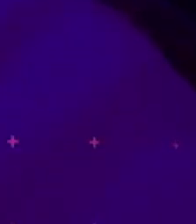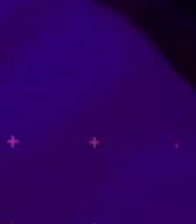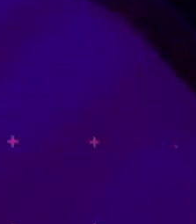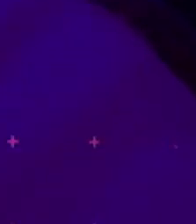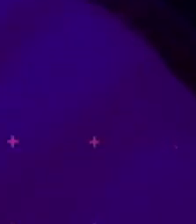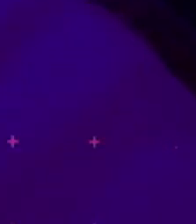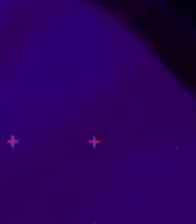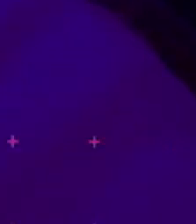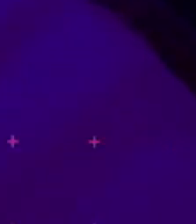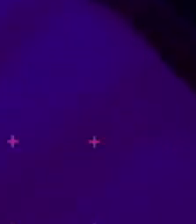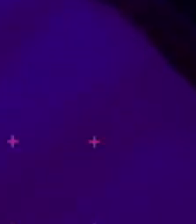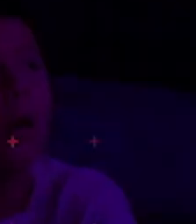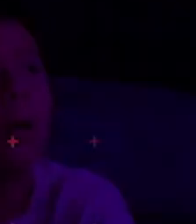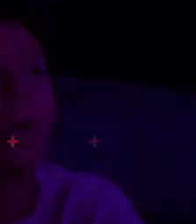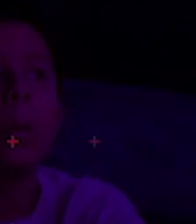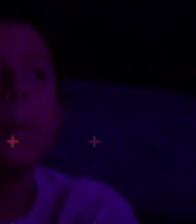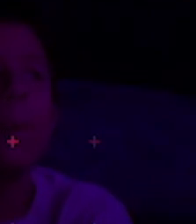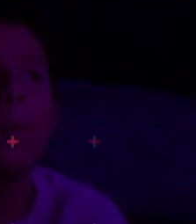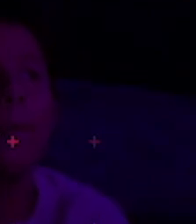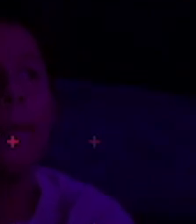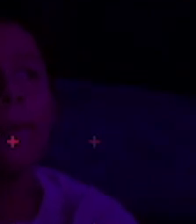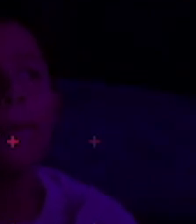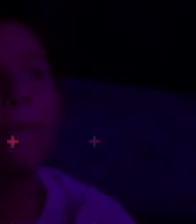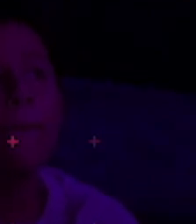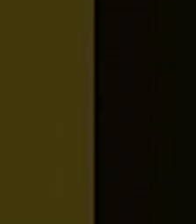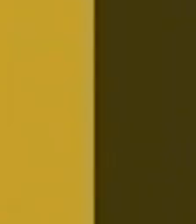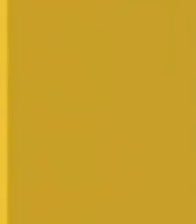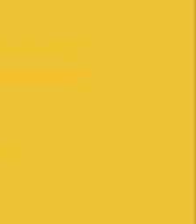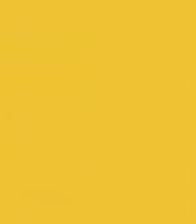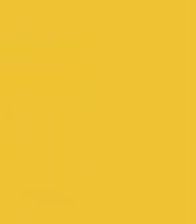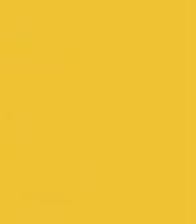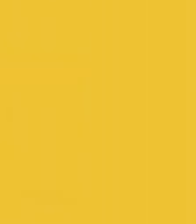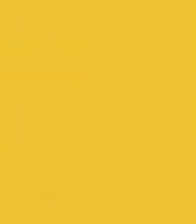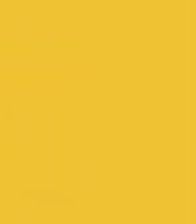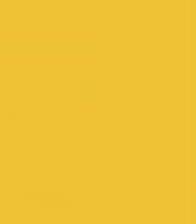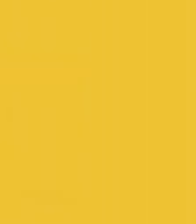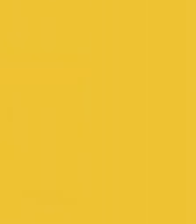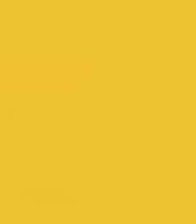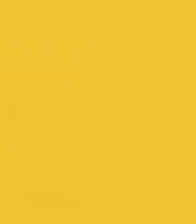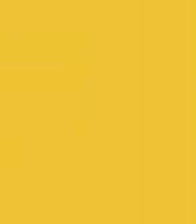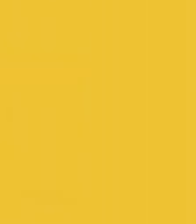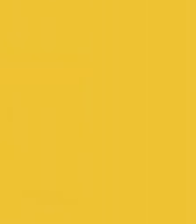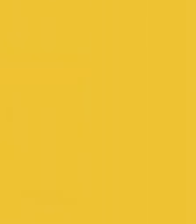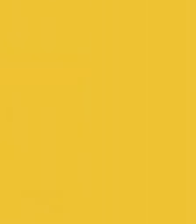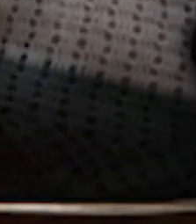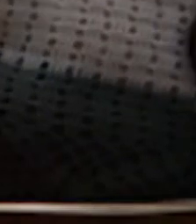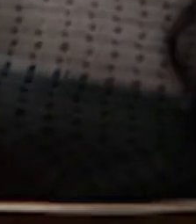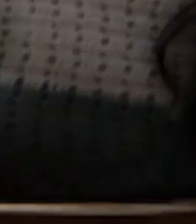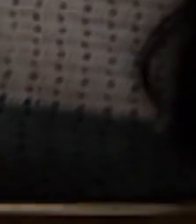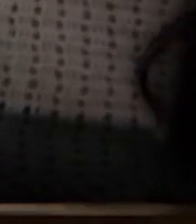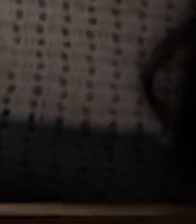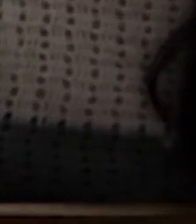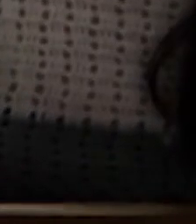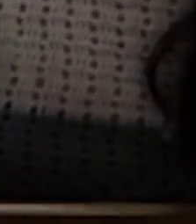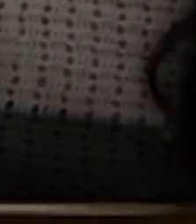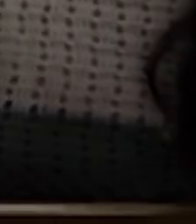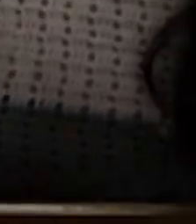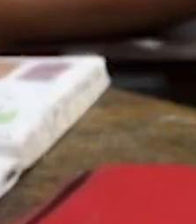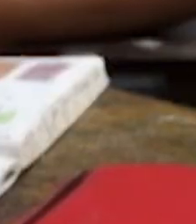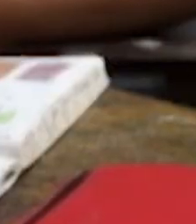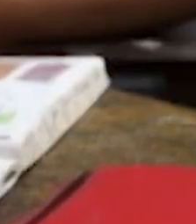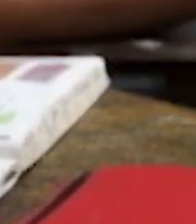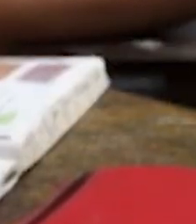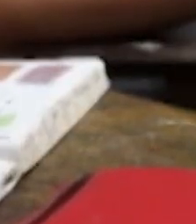lunes 21 de junio, estaremos presentando Casa en Tierra Ajena, un documental de la UNED que nos